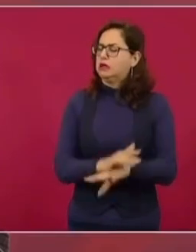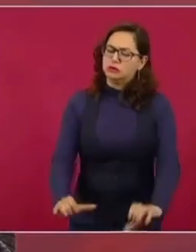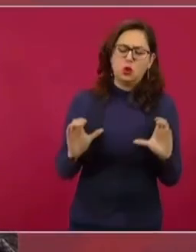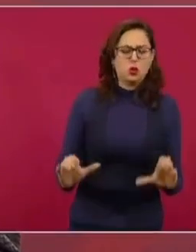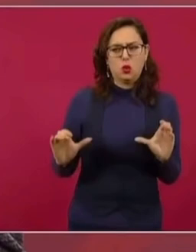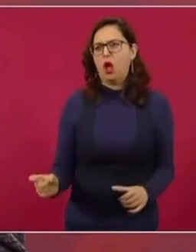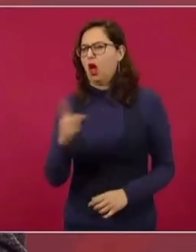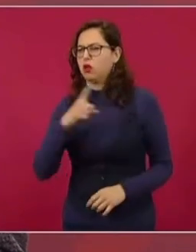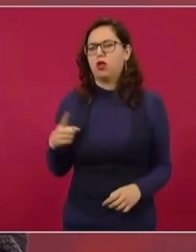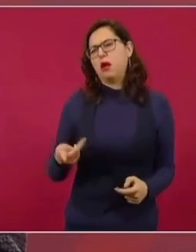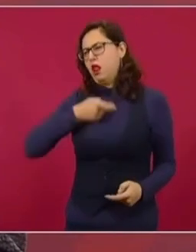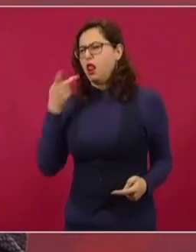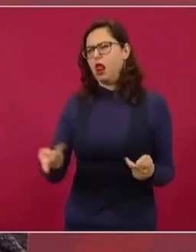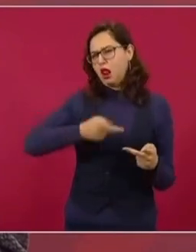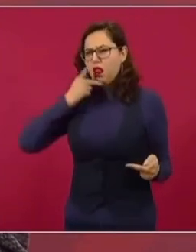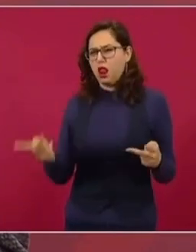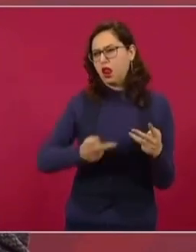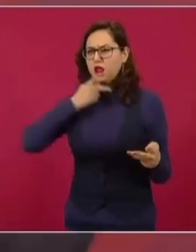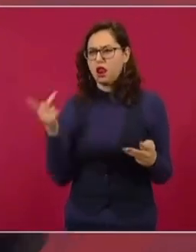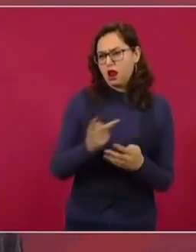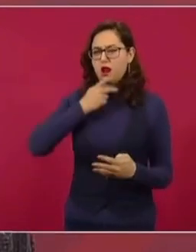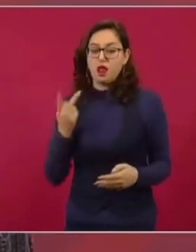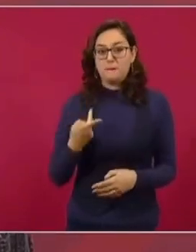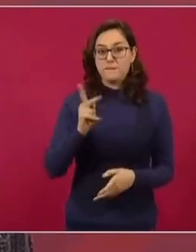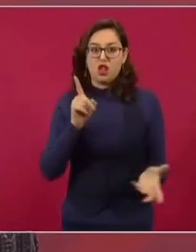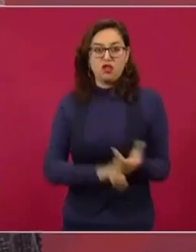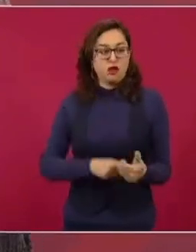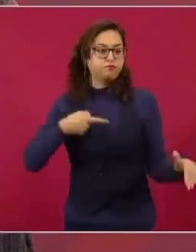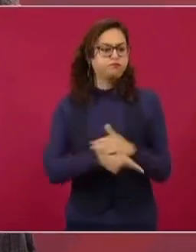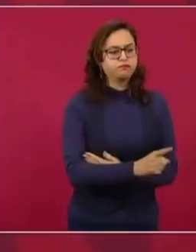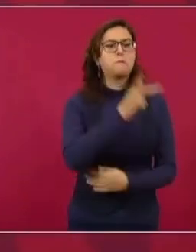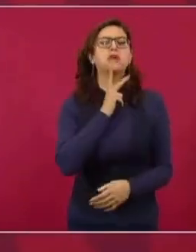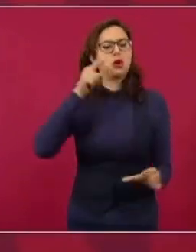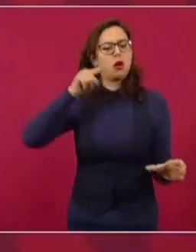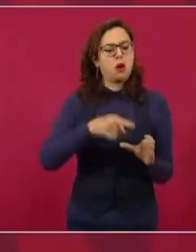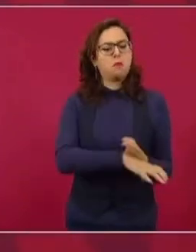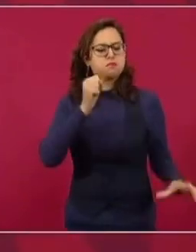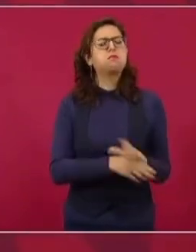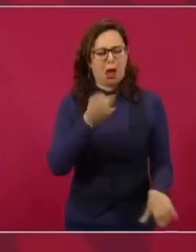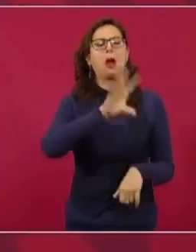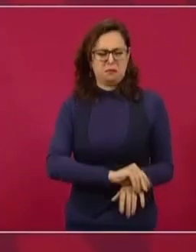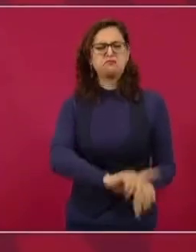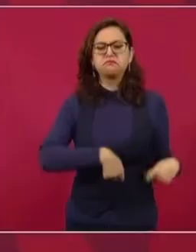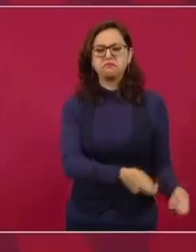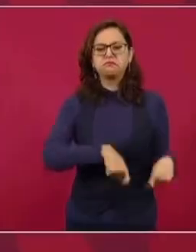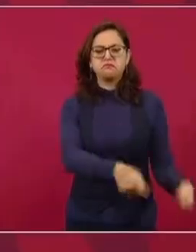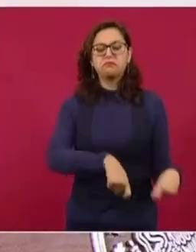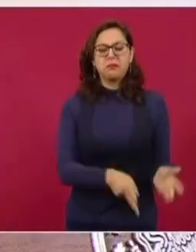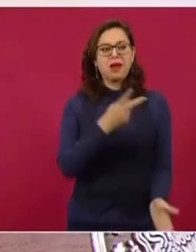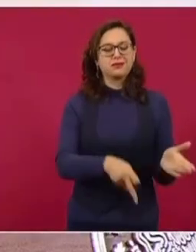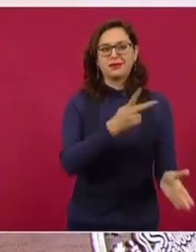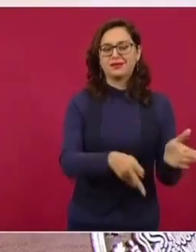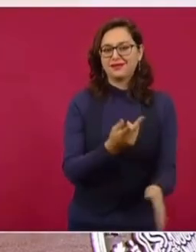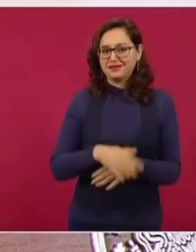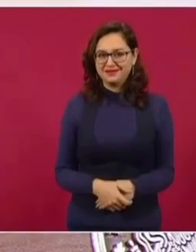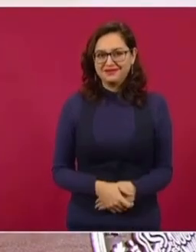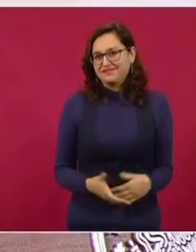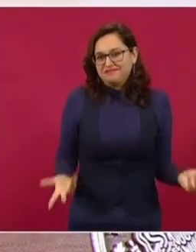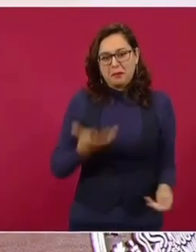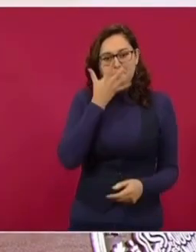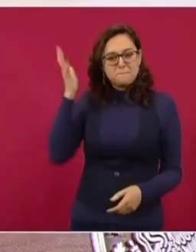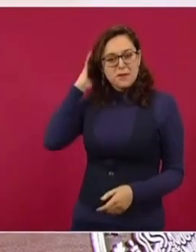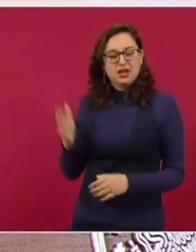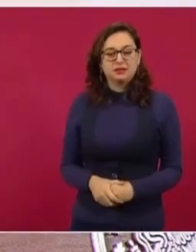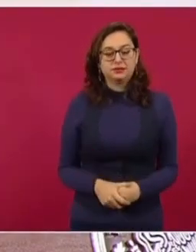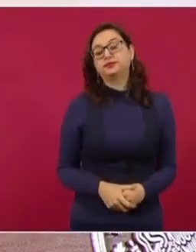para extraer más crudo. ¿Qué estamos haciendo nosotros? Bueno, tenemos un límite para extraer petróleo